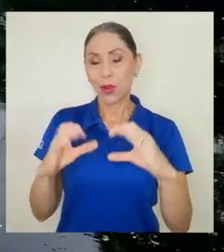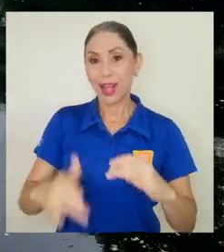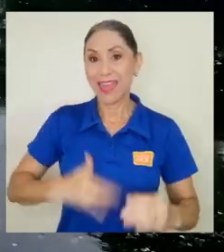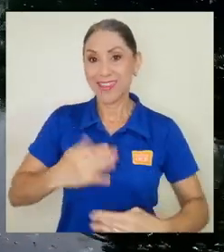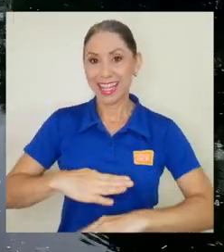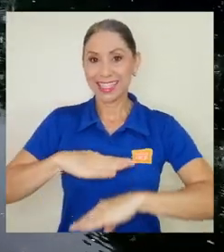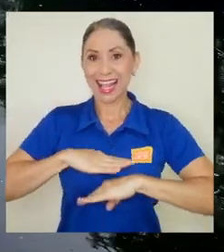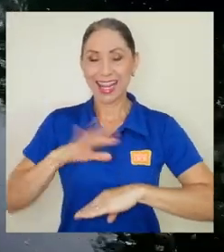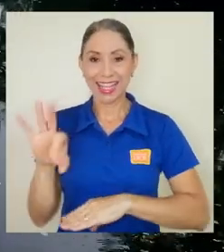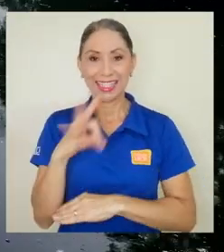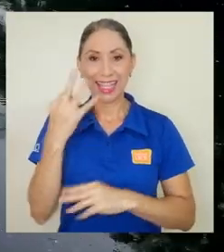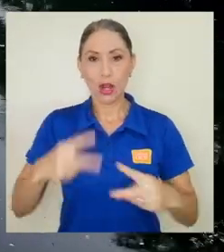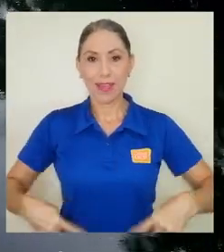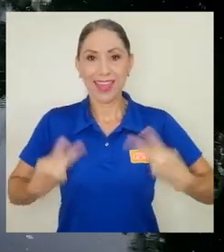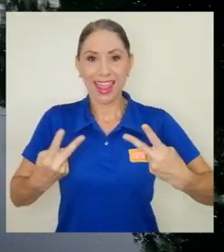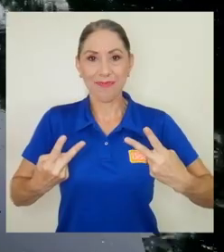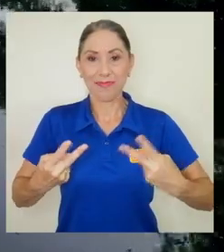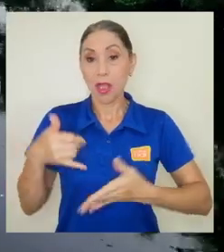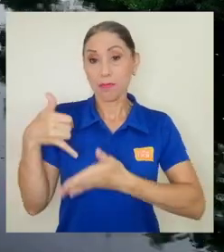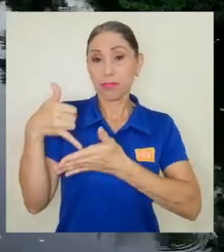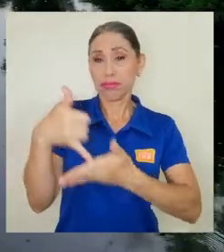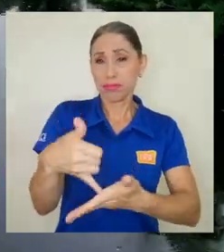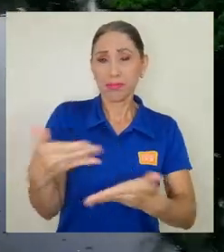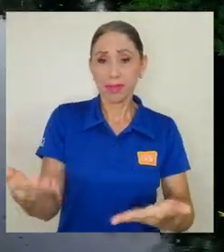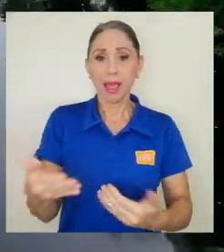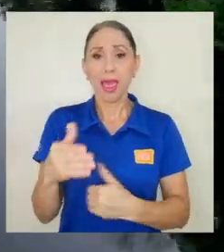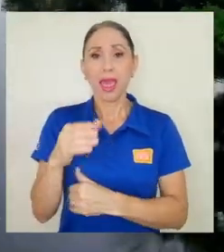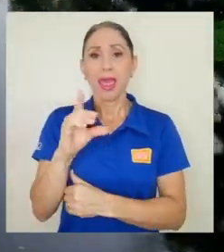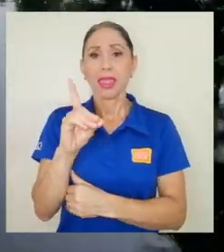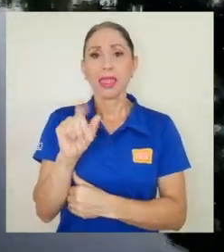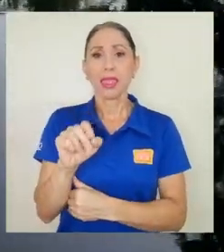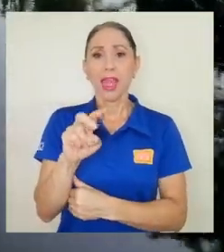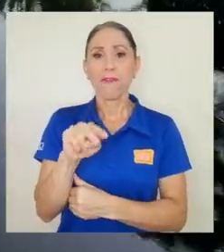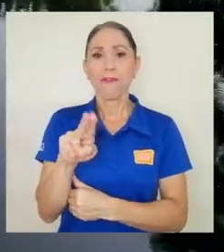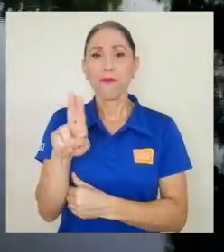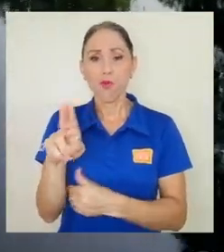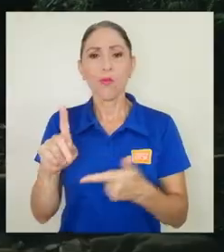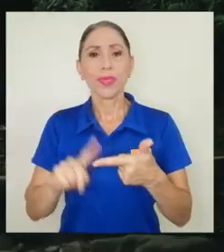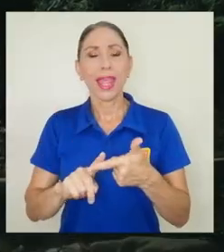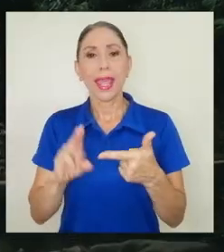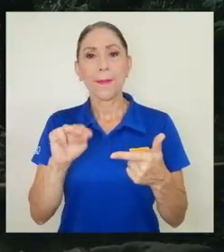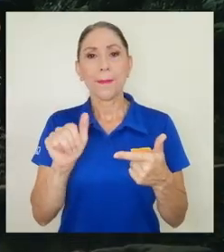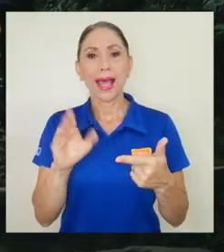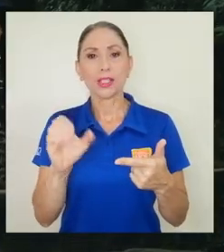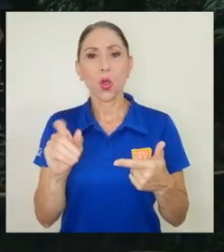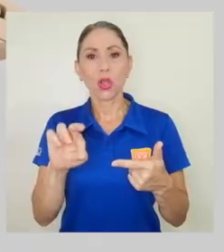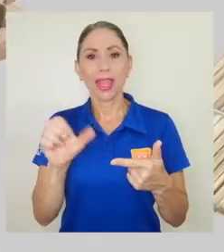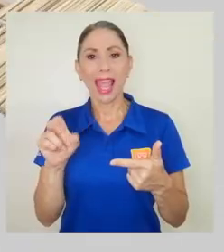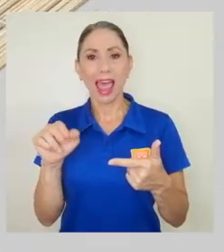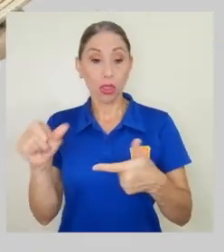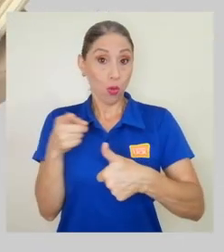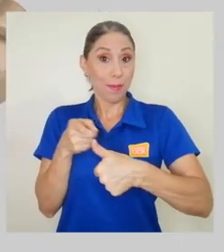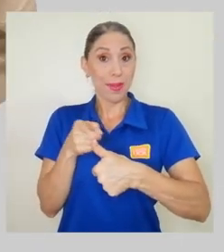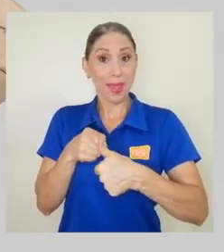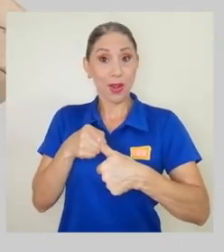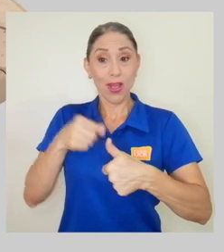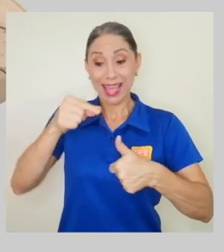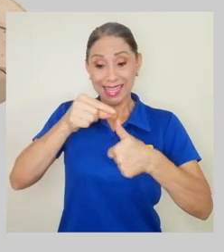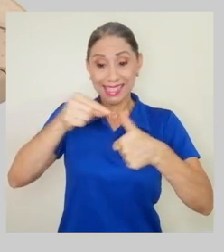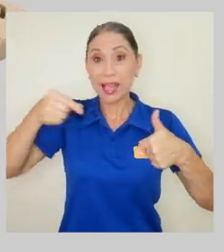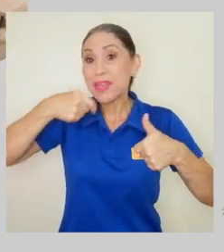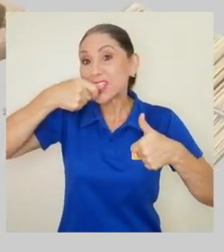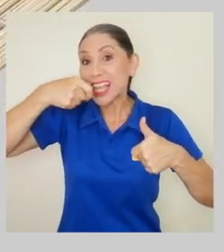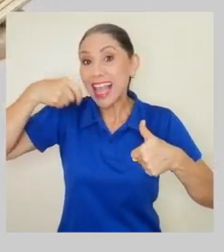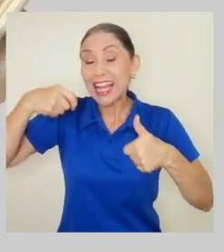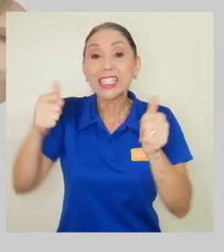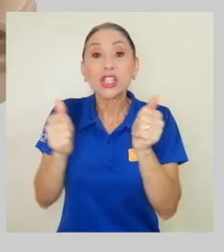categoría de bienestar y estilo de vida, los galardonados fueron Dentbu y Mascoteando. El primero consiste en cepillos dentales